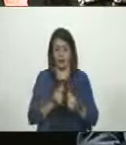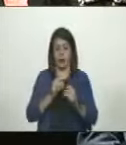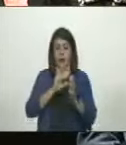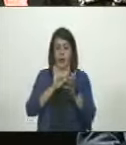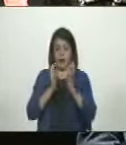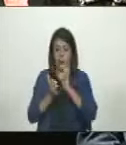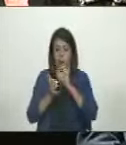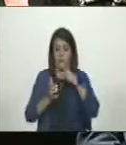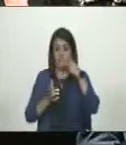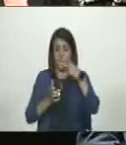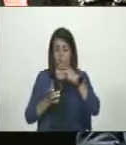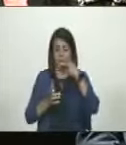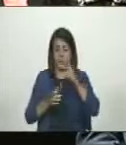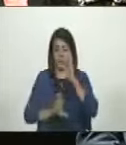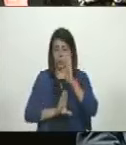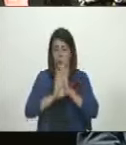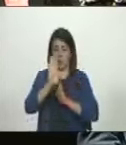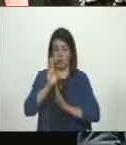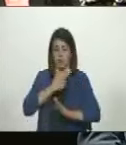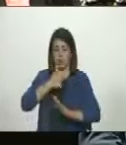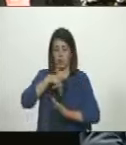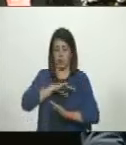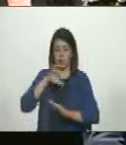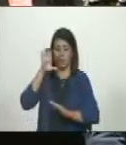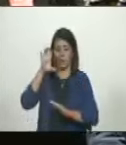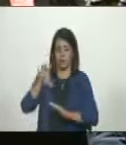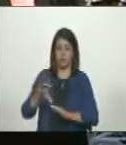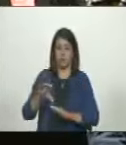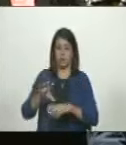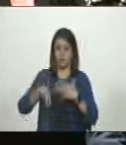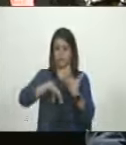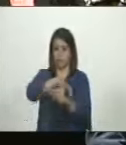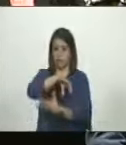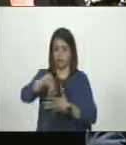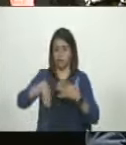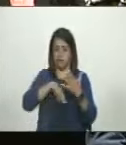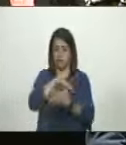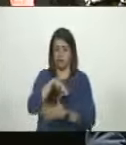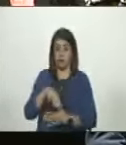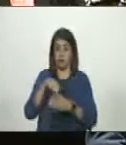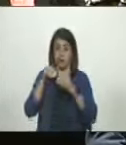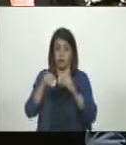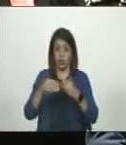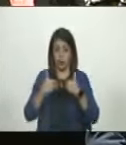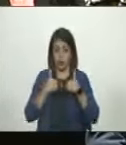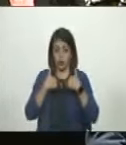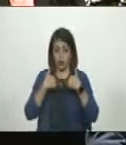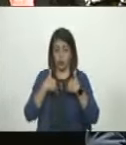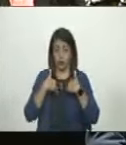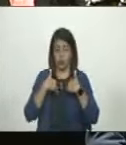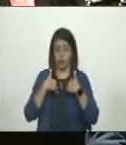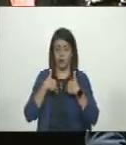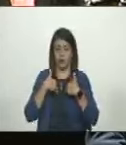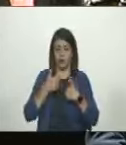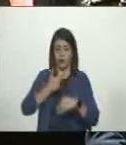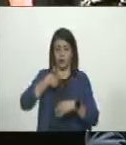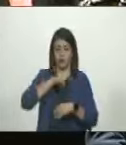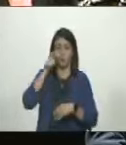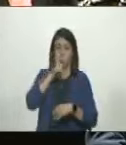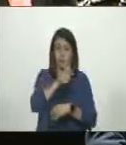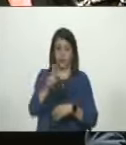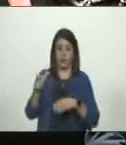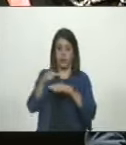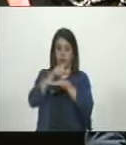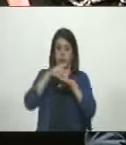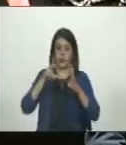geopolítico de desarrollo de nuestro país, las agresiones a las cuales fueron sometidos nuestro pueblo,